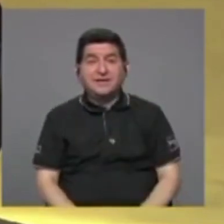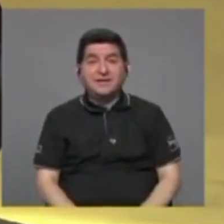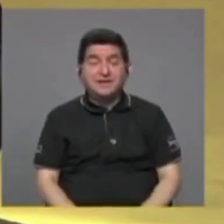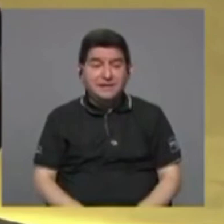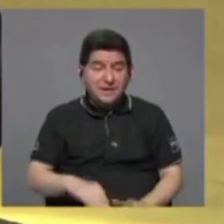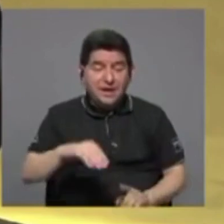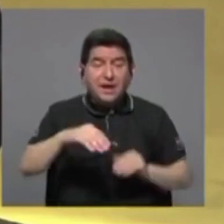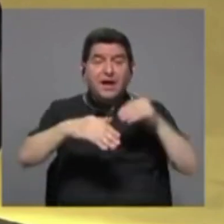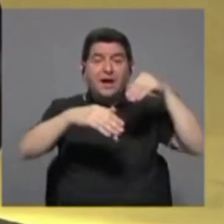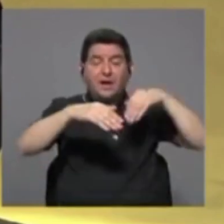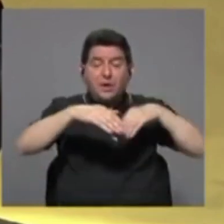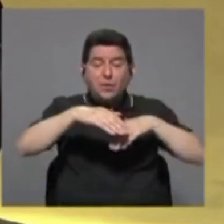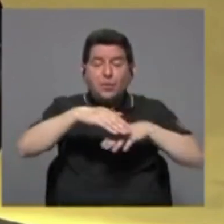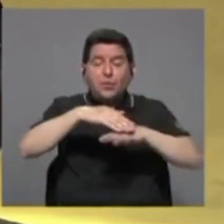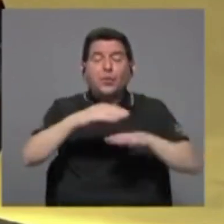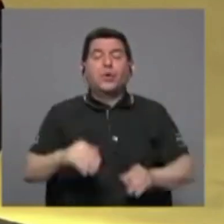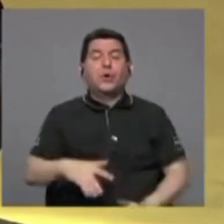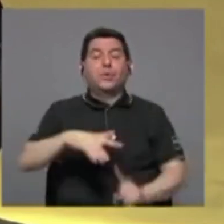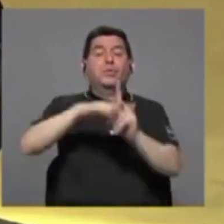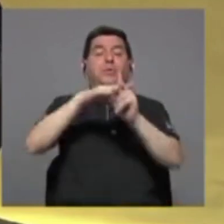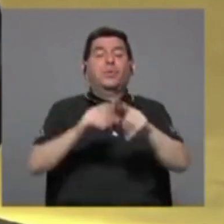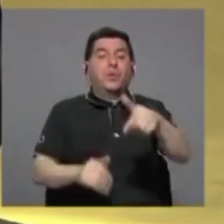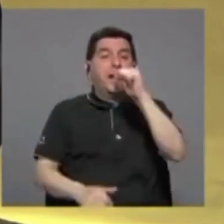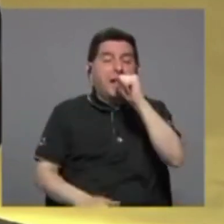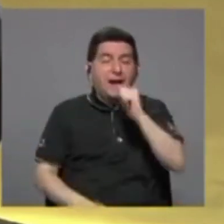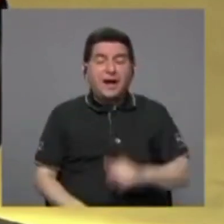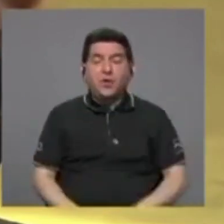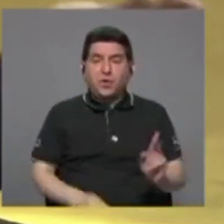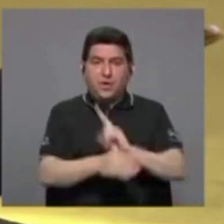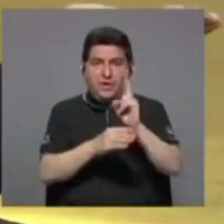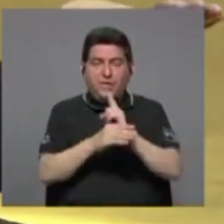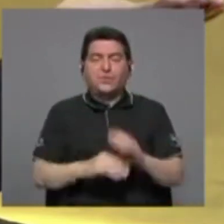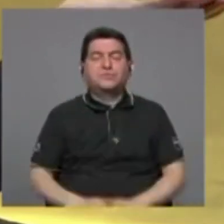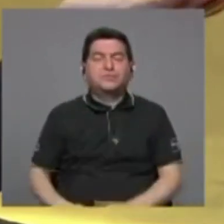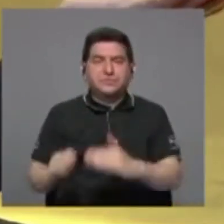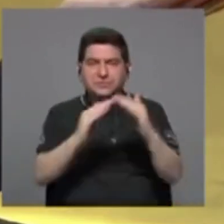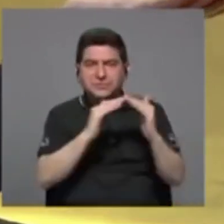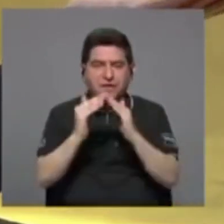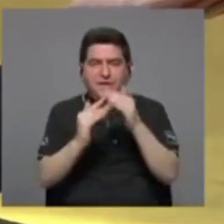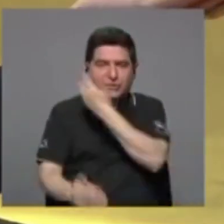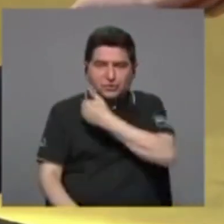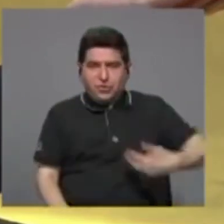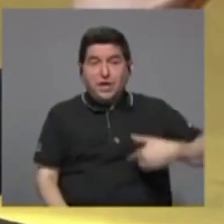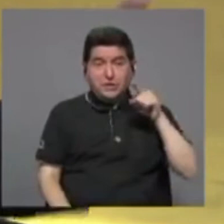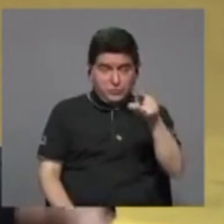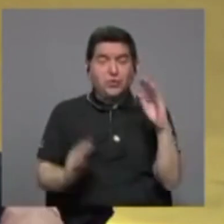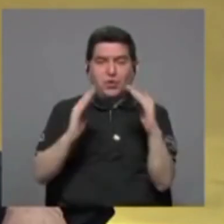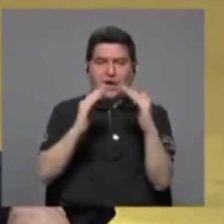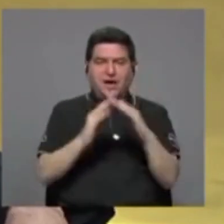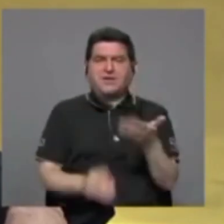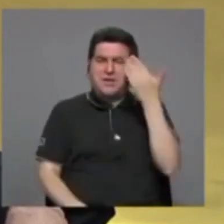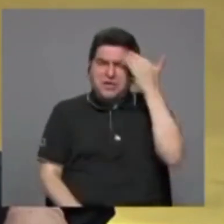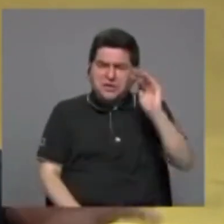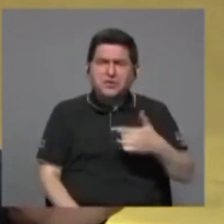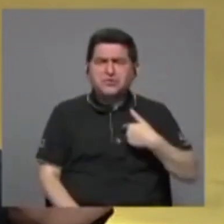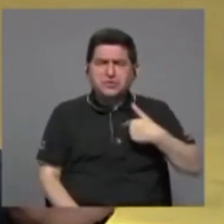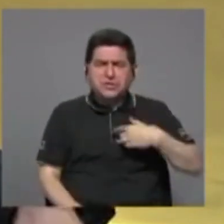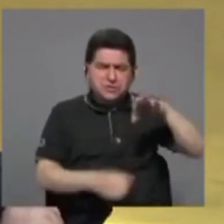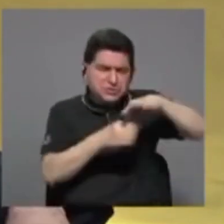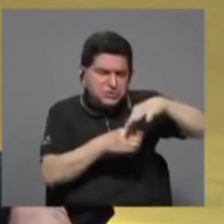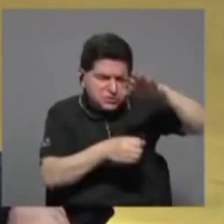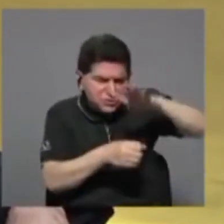la ciudad de Heredia, que es donde yo vivía y vivo, y no sé si el árbol que yo planté